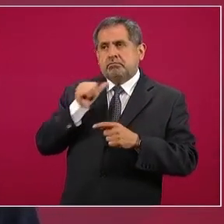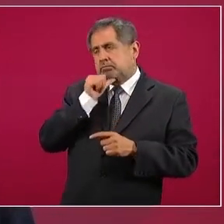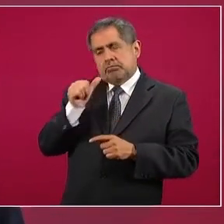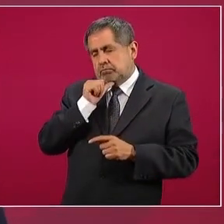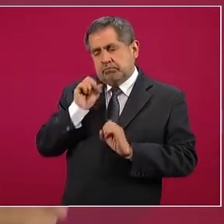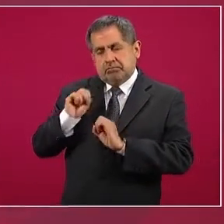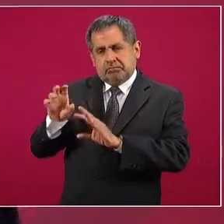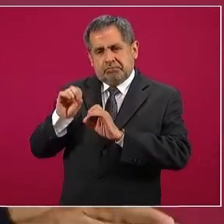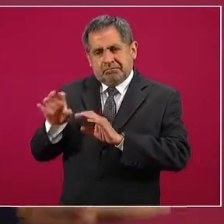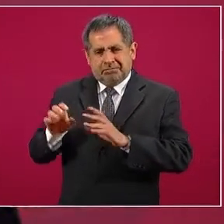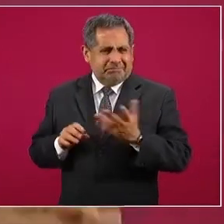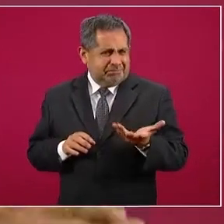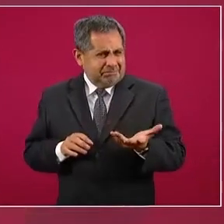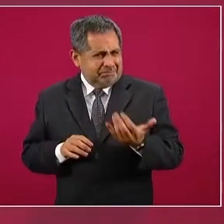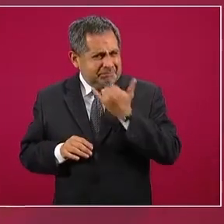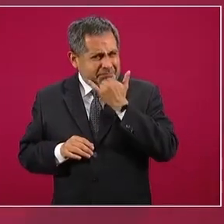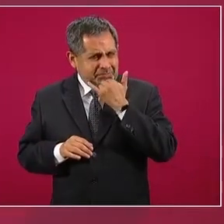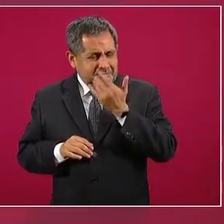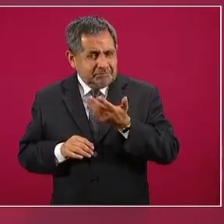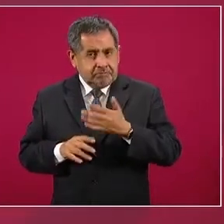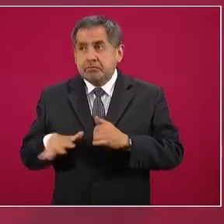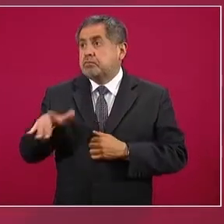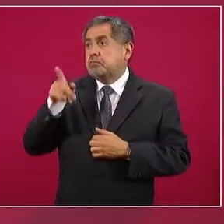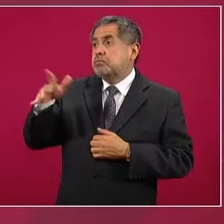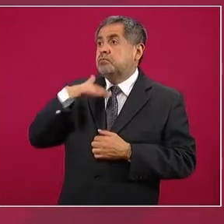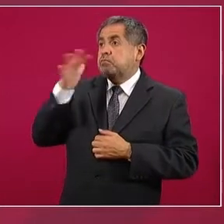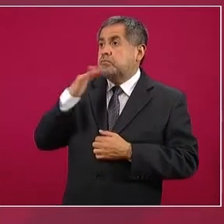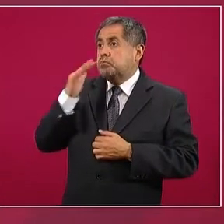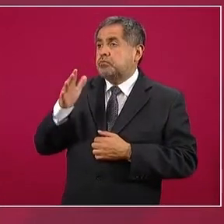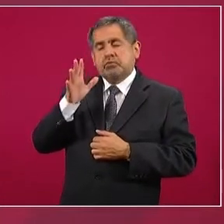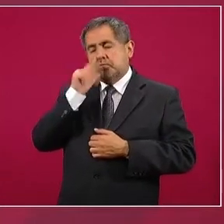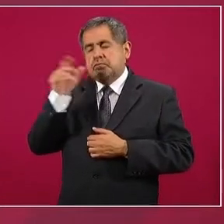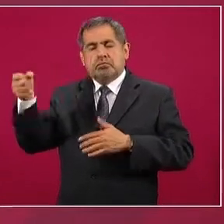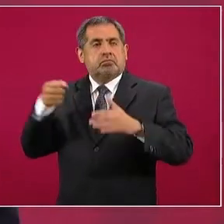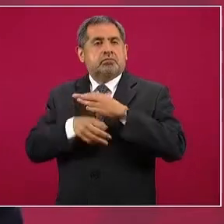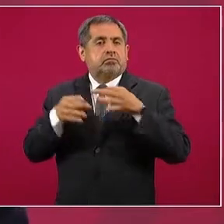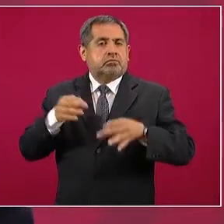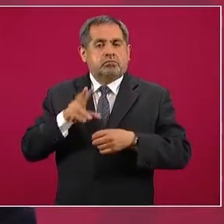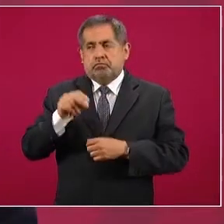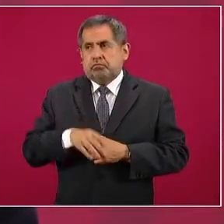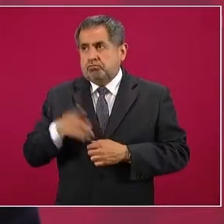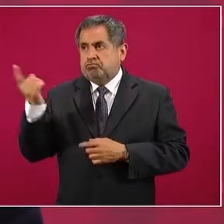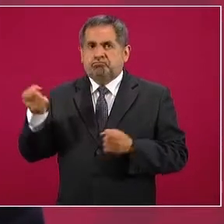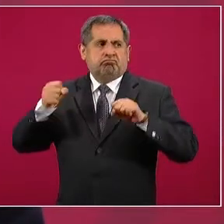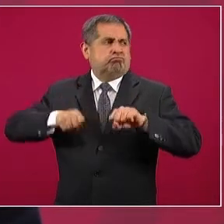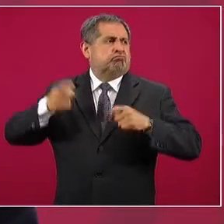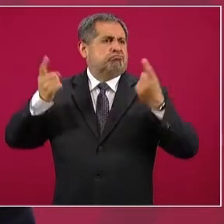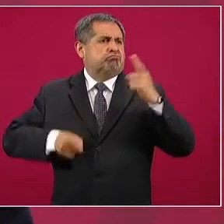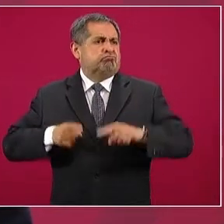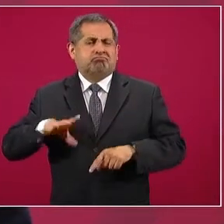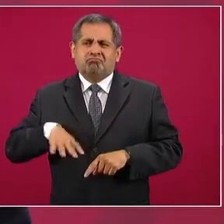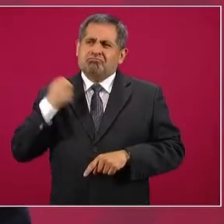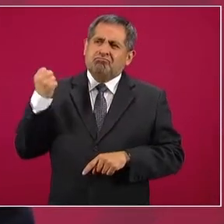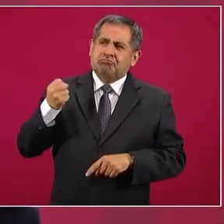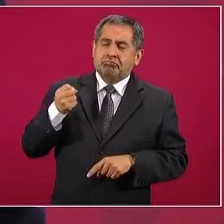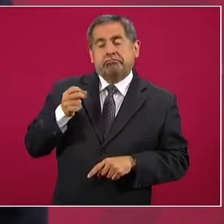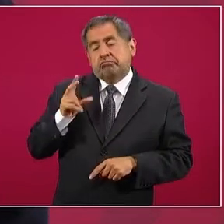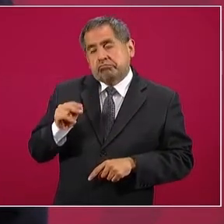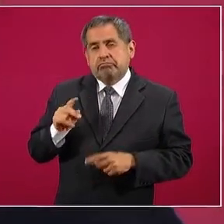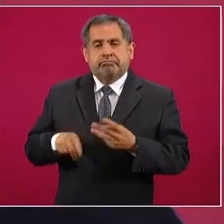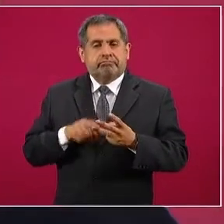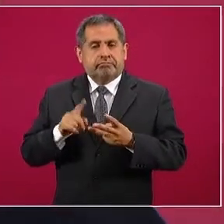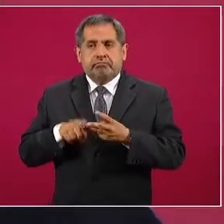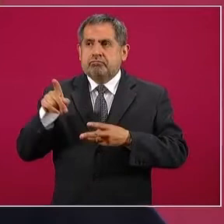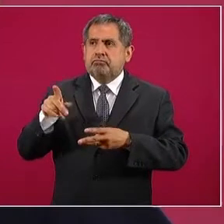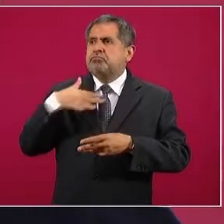Pero ¿por actos de corrupción?, no, ¿por abusos de autoridad?, no, ¿por delitos